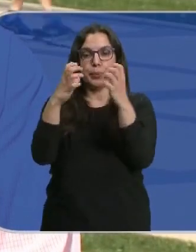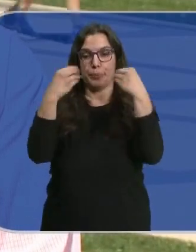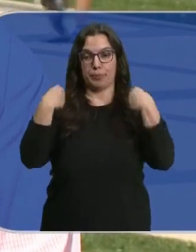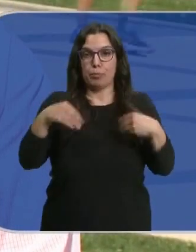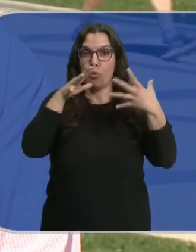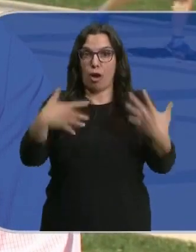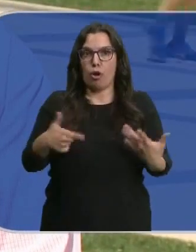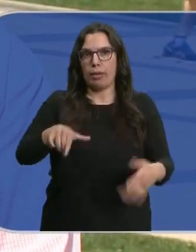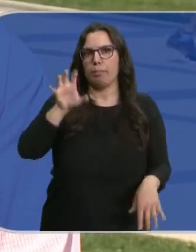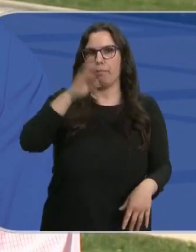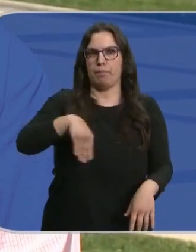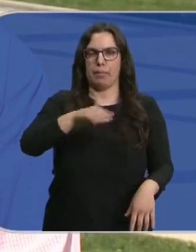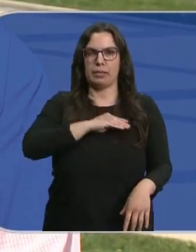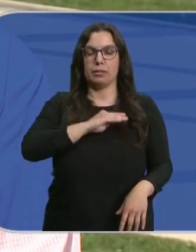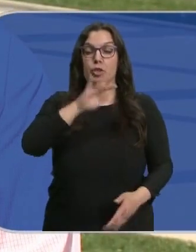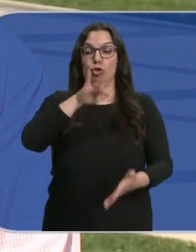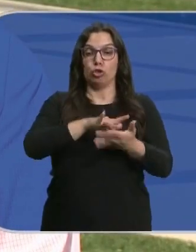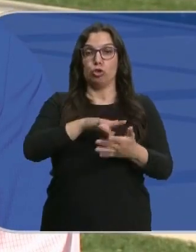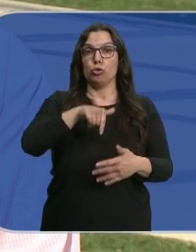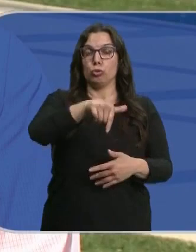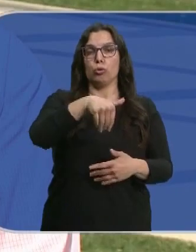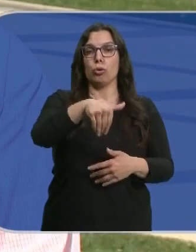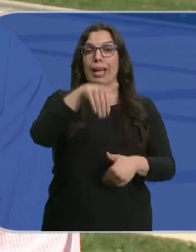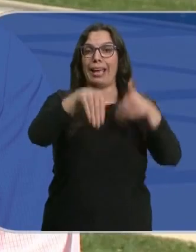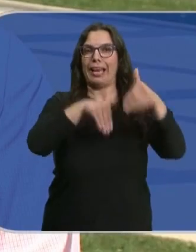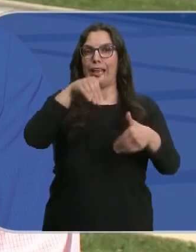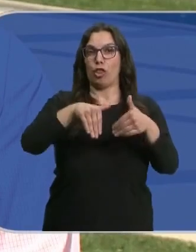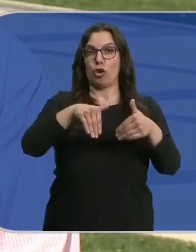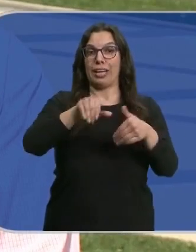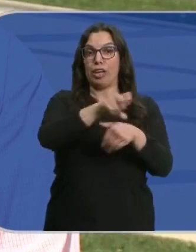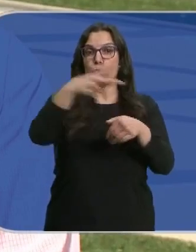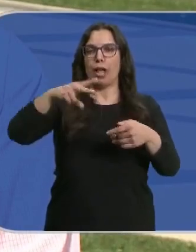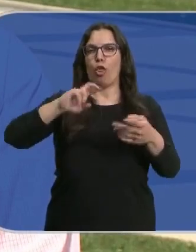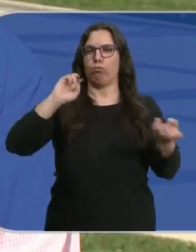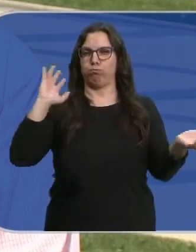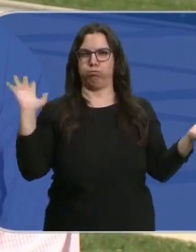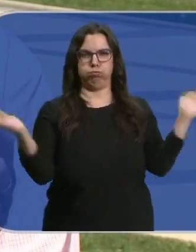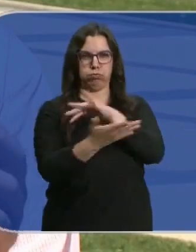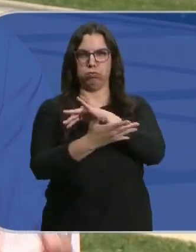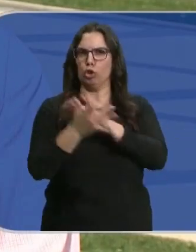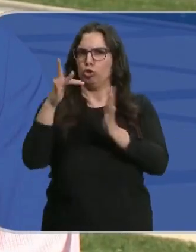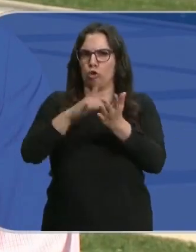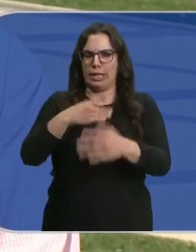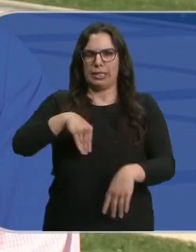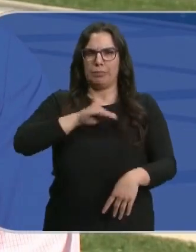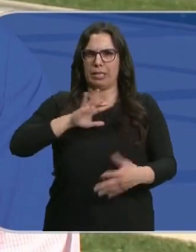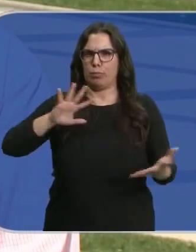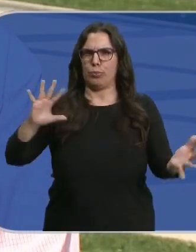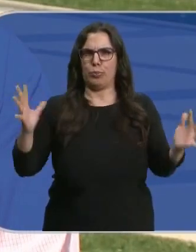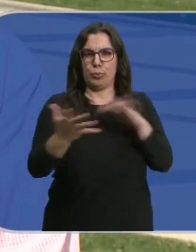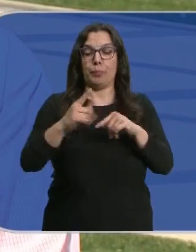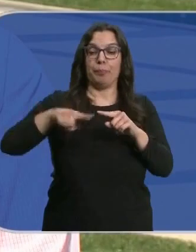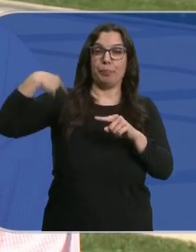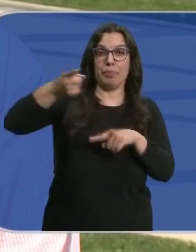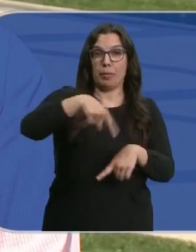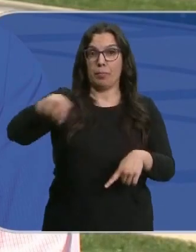en este país. Se va a producir un vuelco electoral en España. Va a haber un gobierno dentro